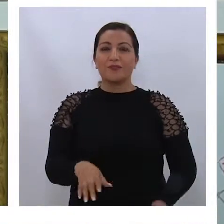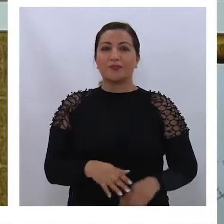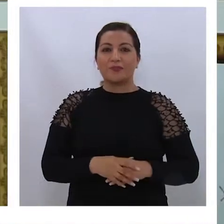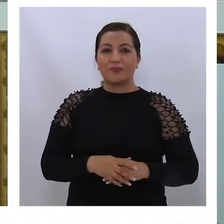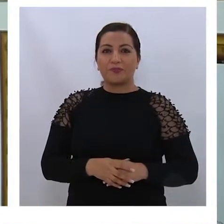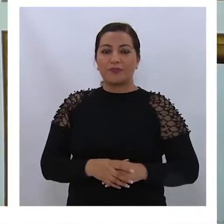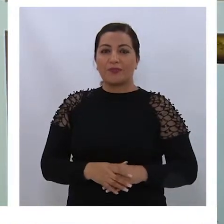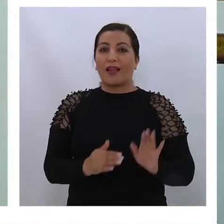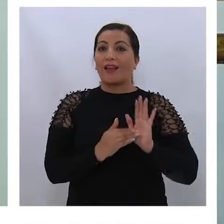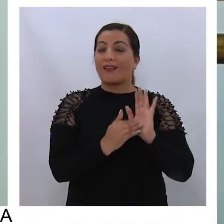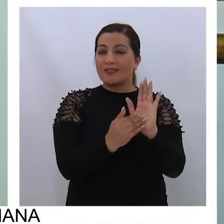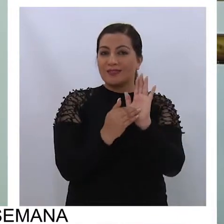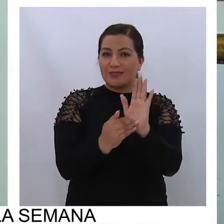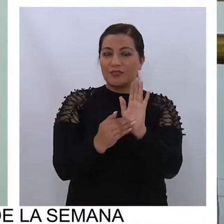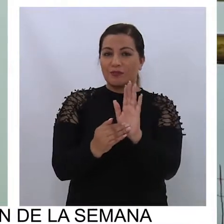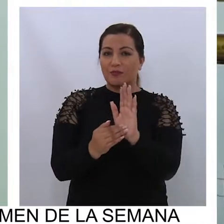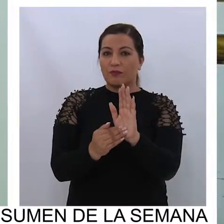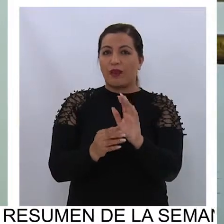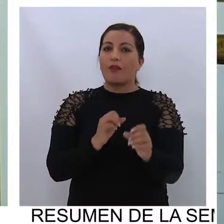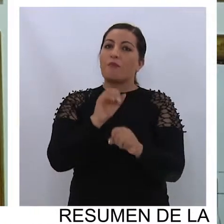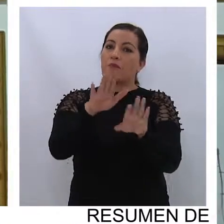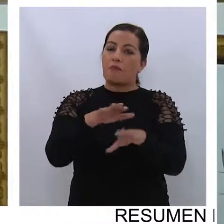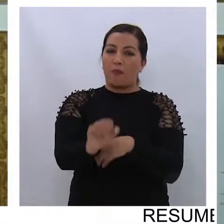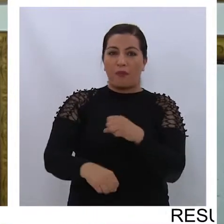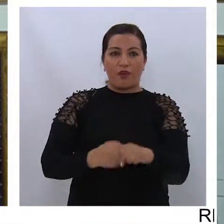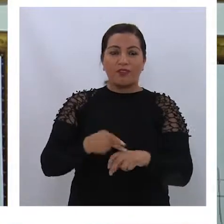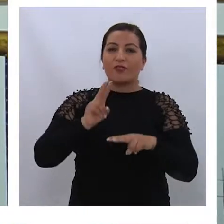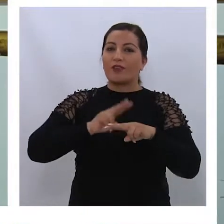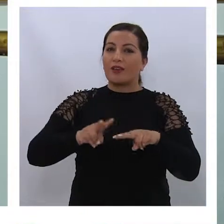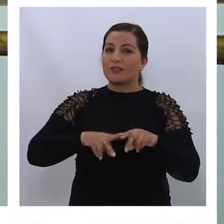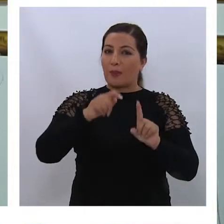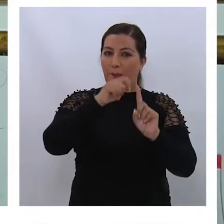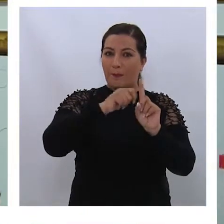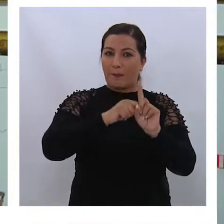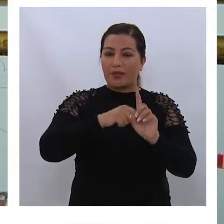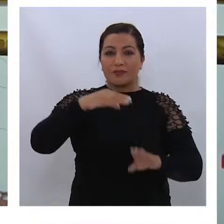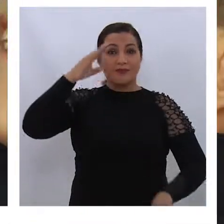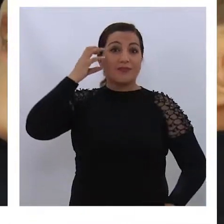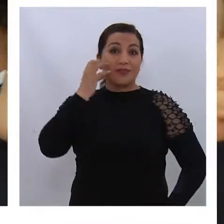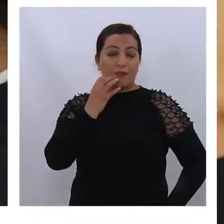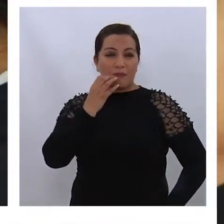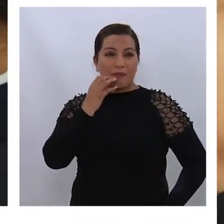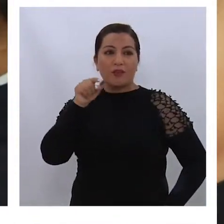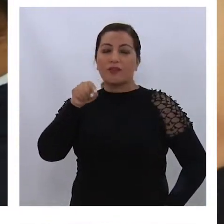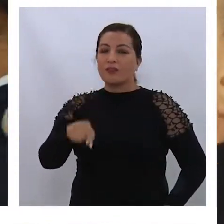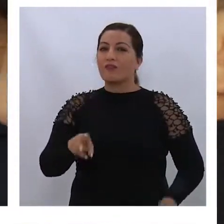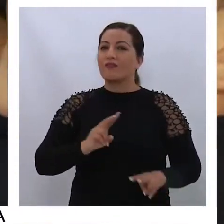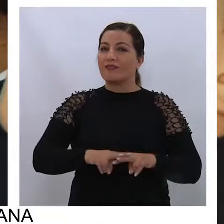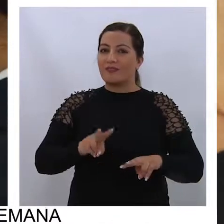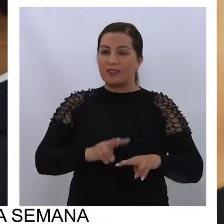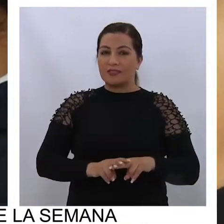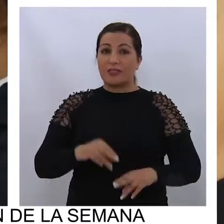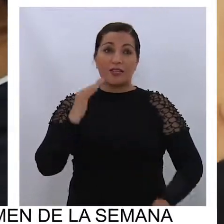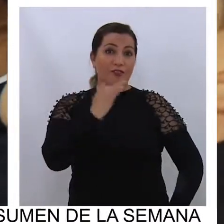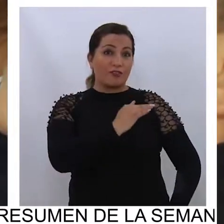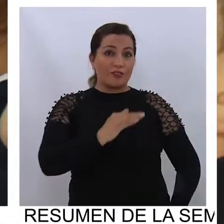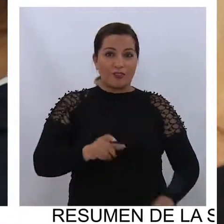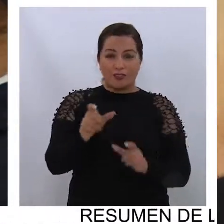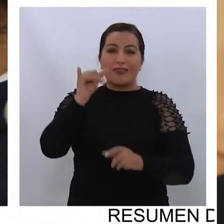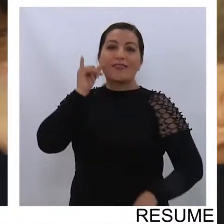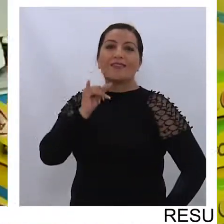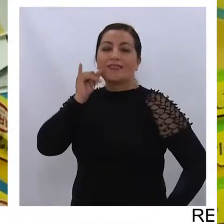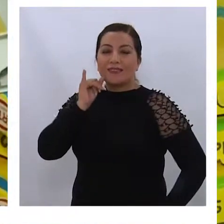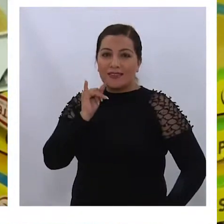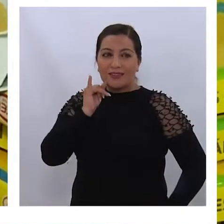este modo, la exposición, que todos los años se realiza para el mes de mayo, será protagonizada por los niños y